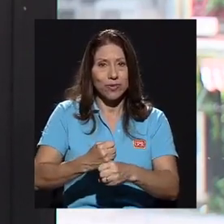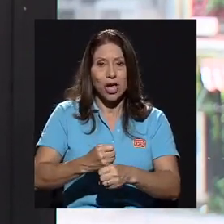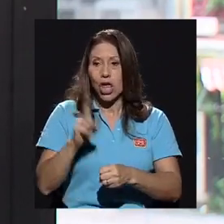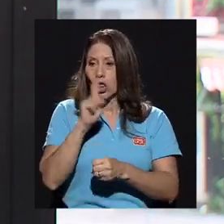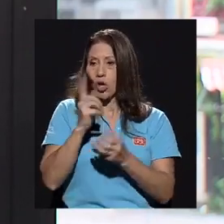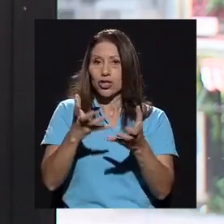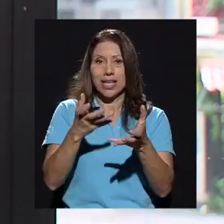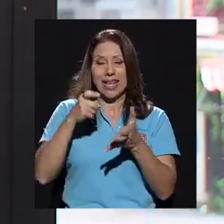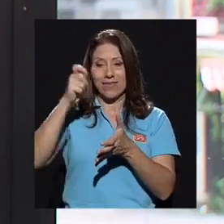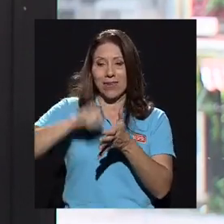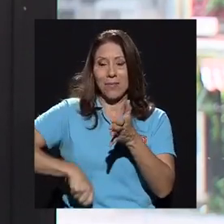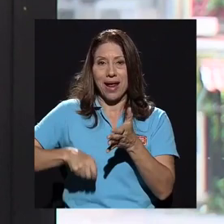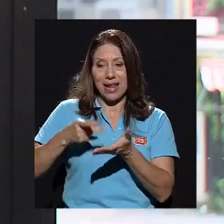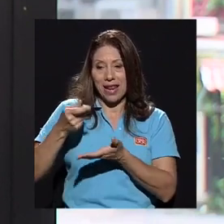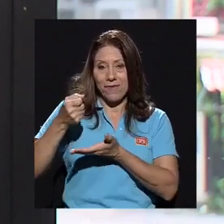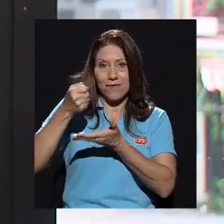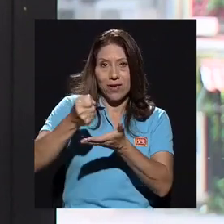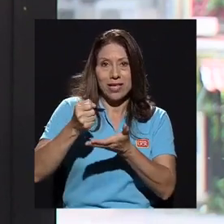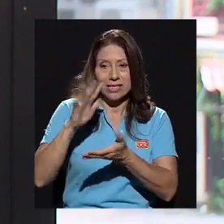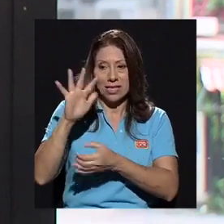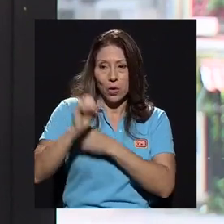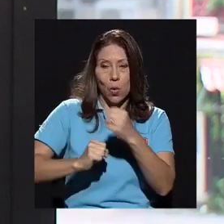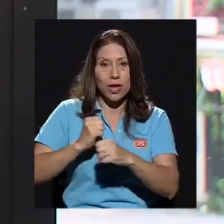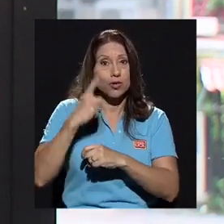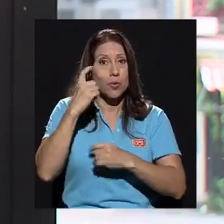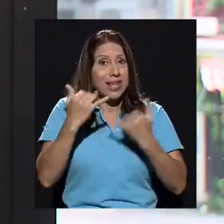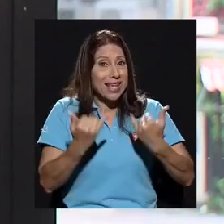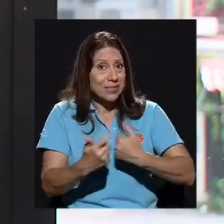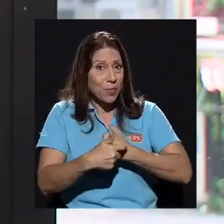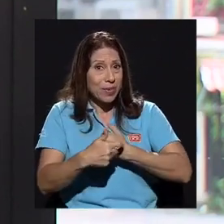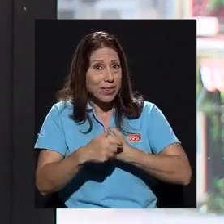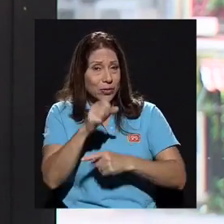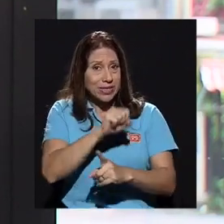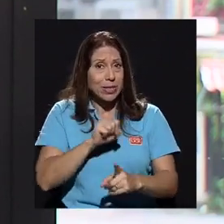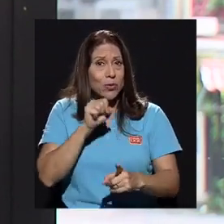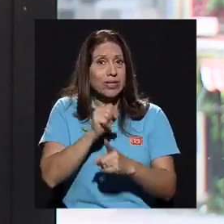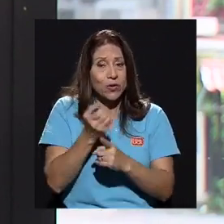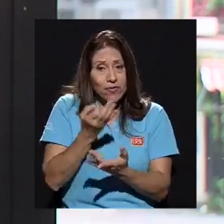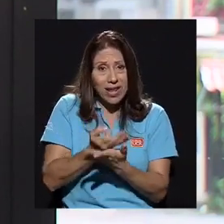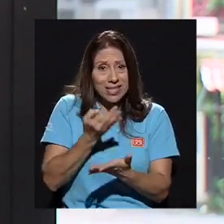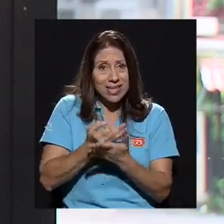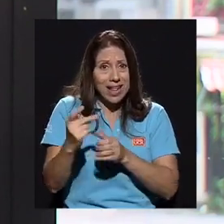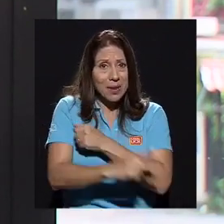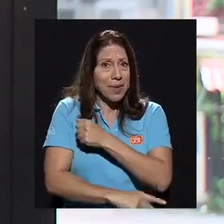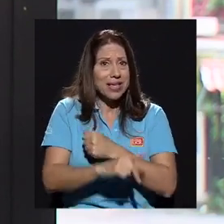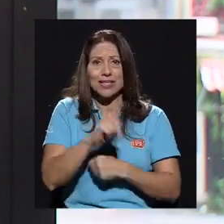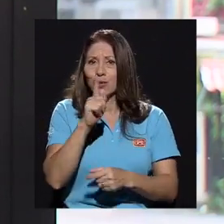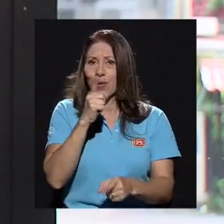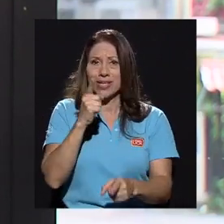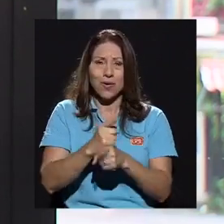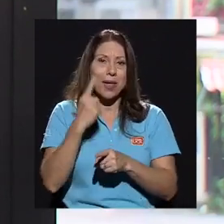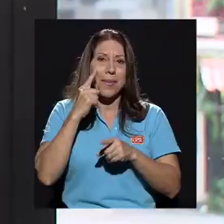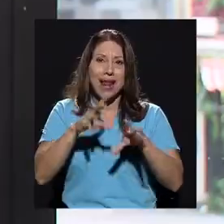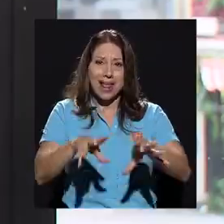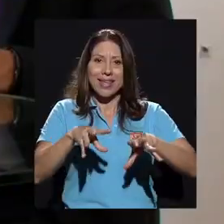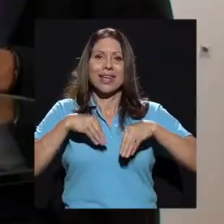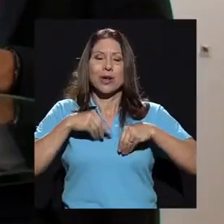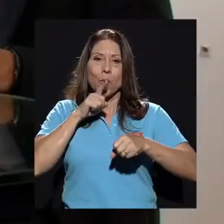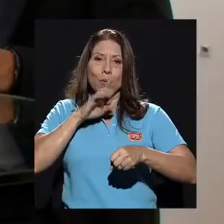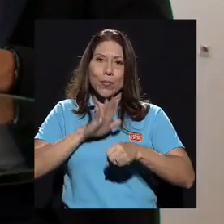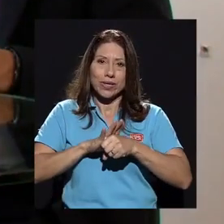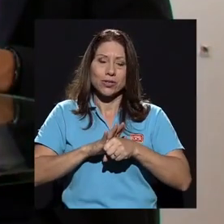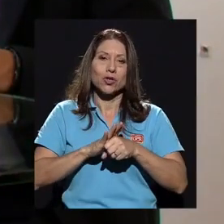porque en este momento la situación financiera del país no es la adecuada para poder adquirir compromisos a cinco años.